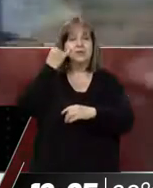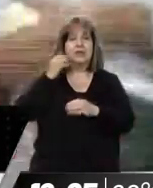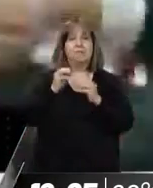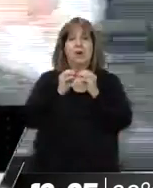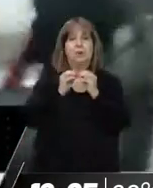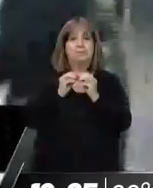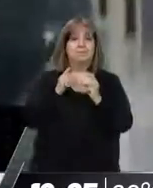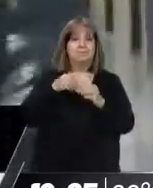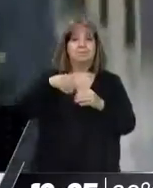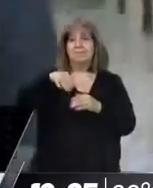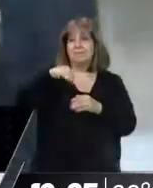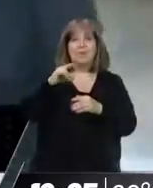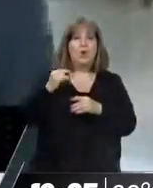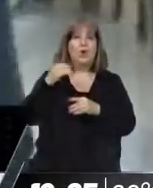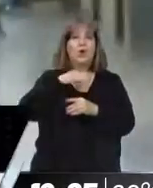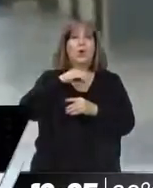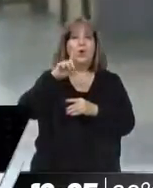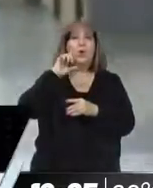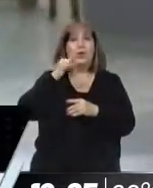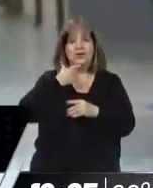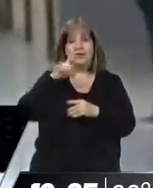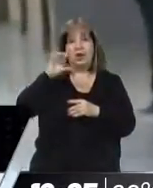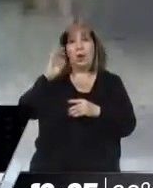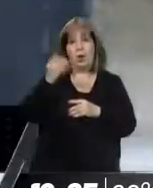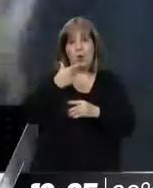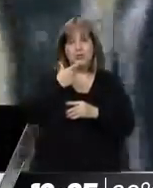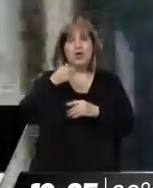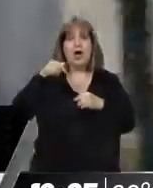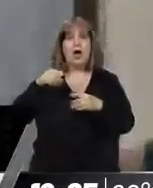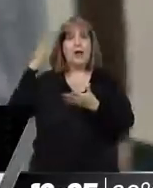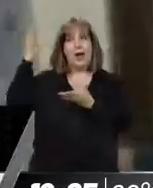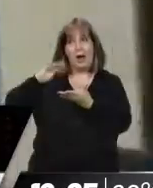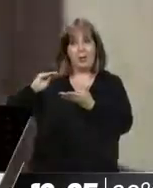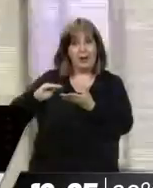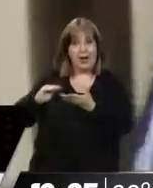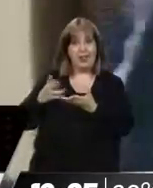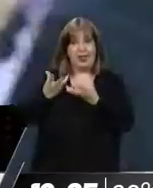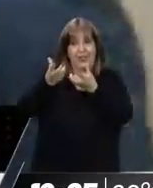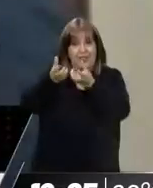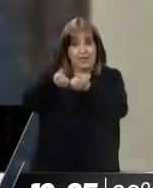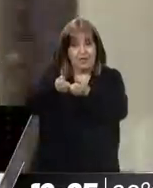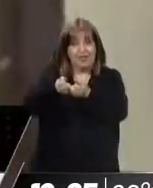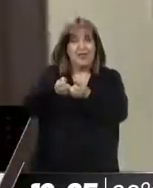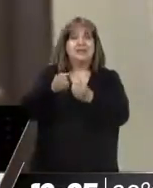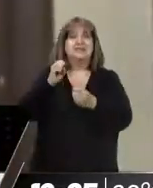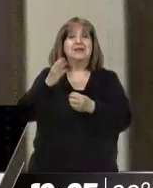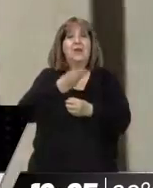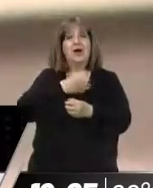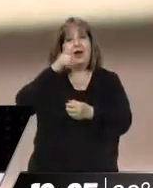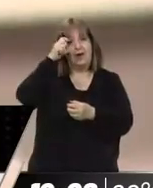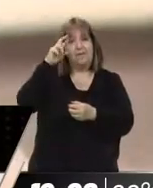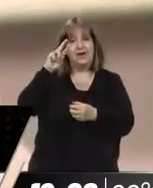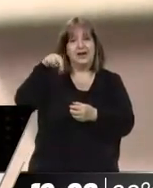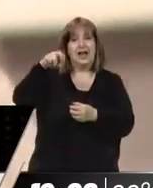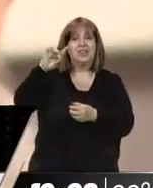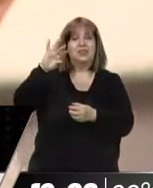Lobos. Y como bien decías, ya está con nosotros en conexión el abogado defensor Fernando Luquez, a quien le damos la bienvenida